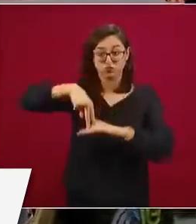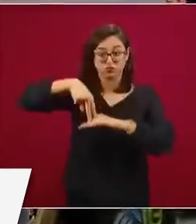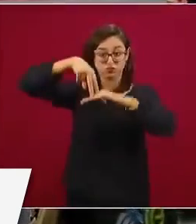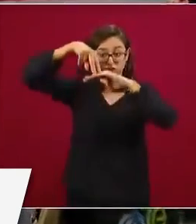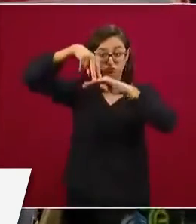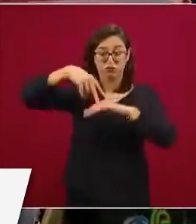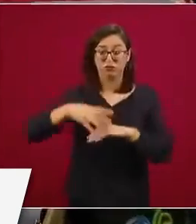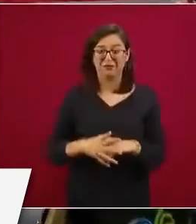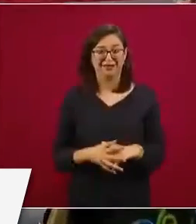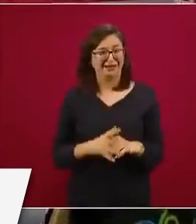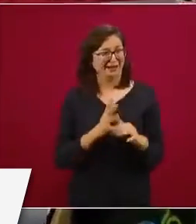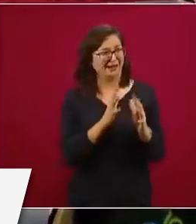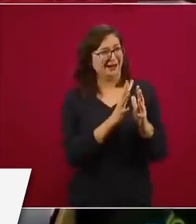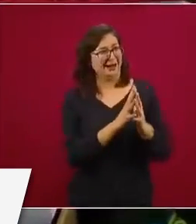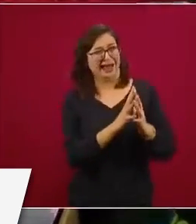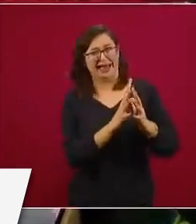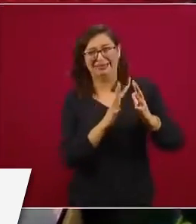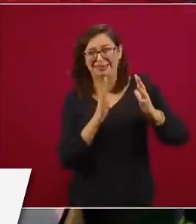Pero es enorme.